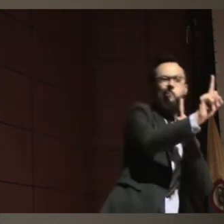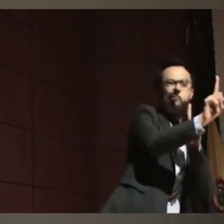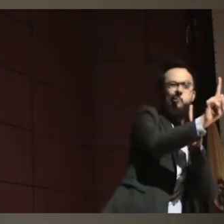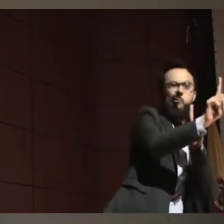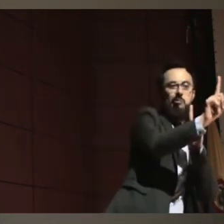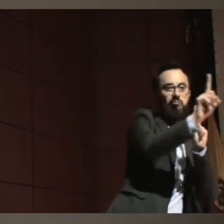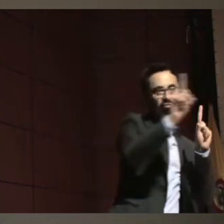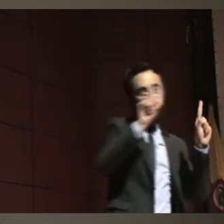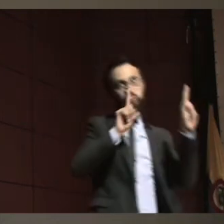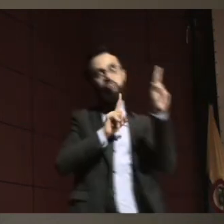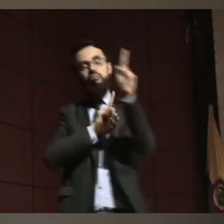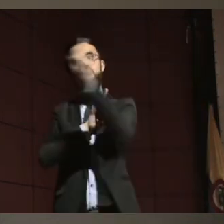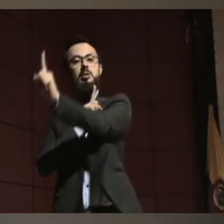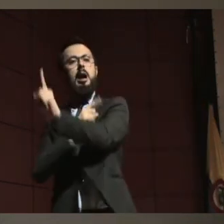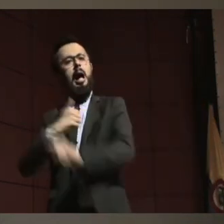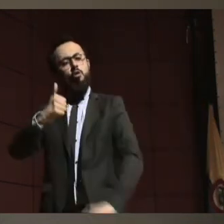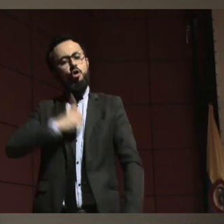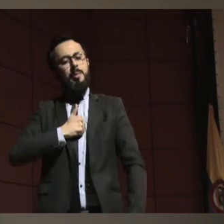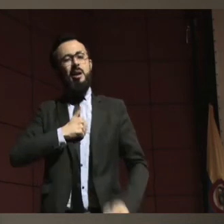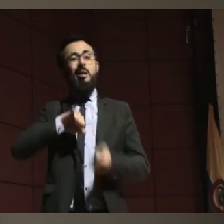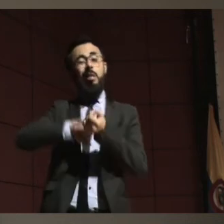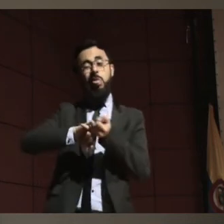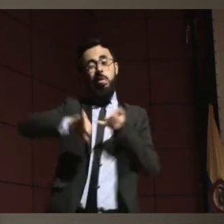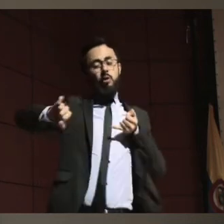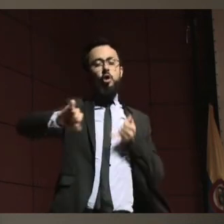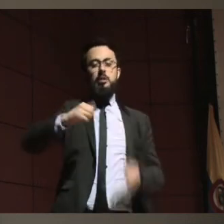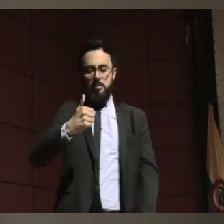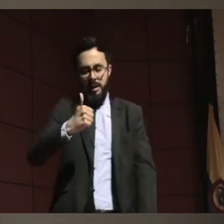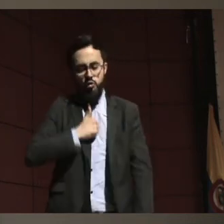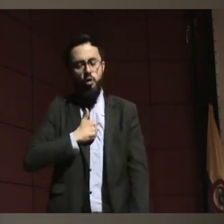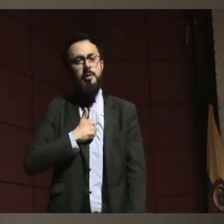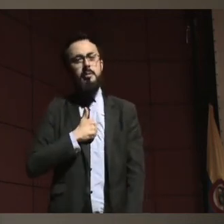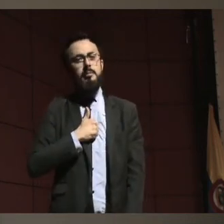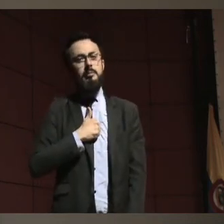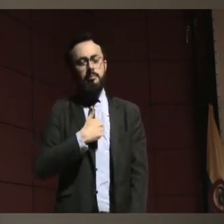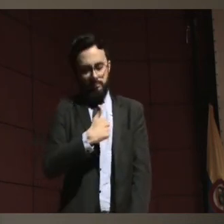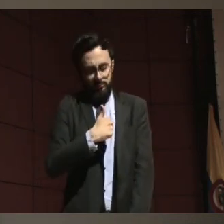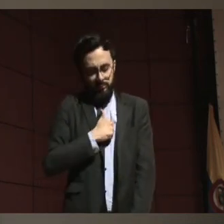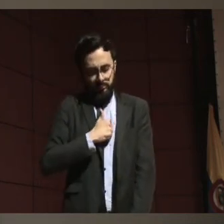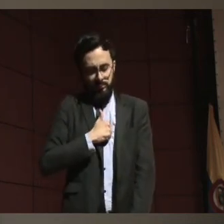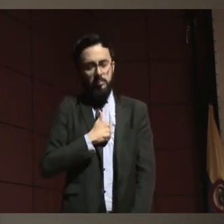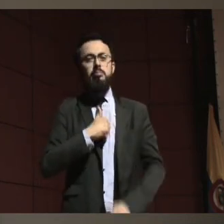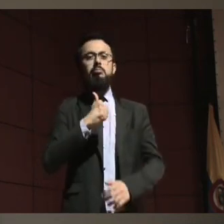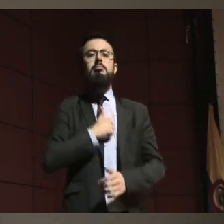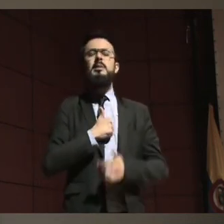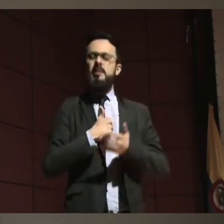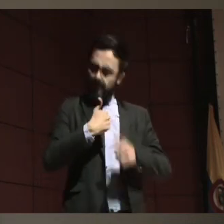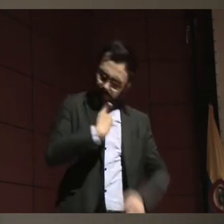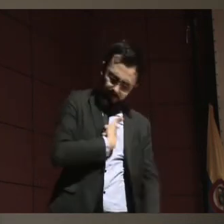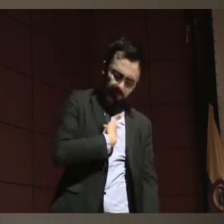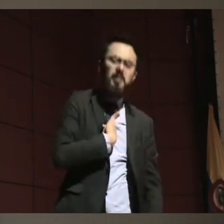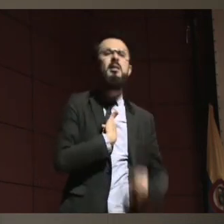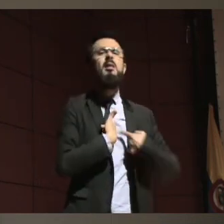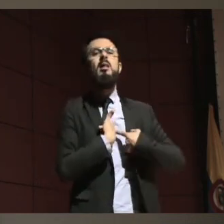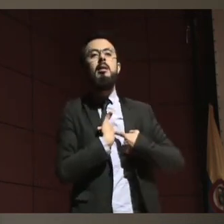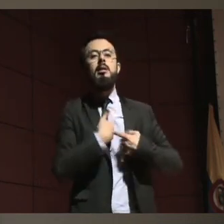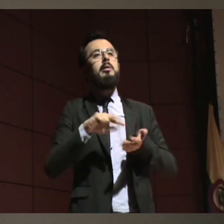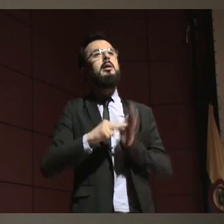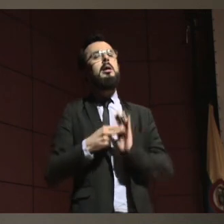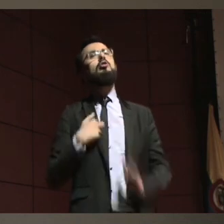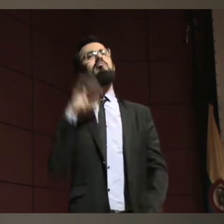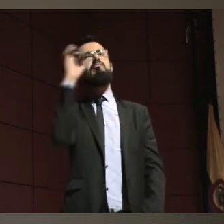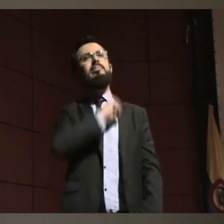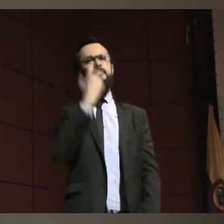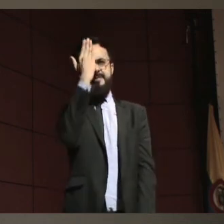siquiera la independencia, es a la autonomía, a la posibilidad de saber que yo tomo decisiones y que esas decisiones tienen una